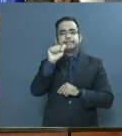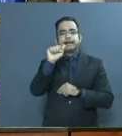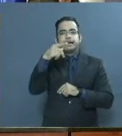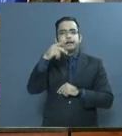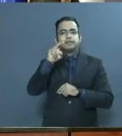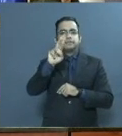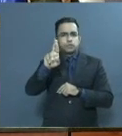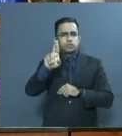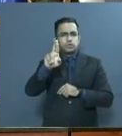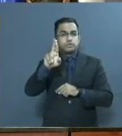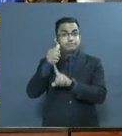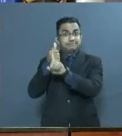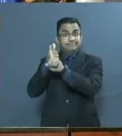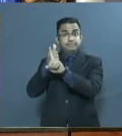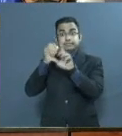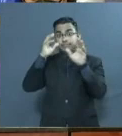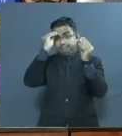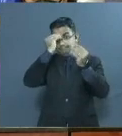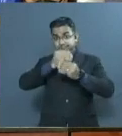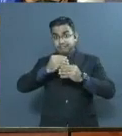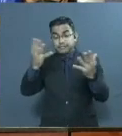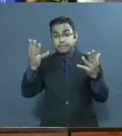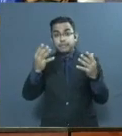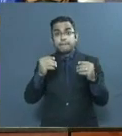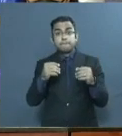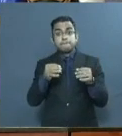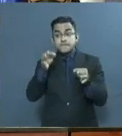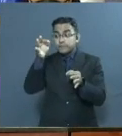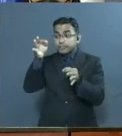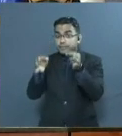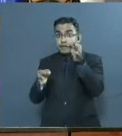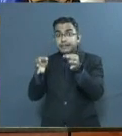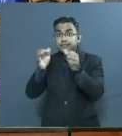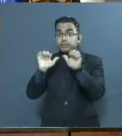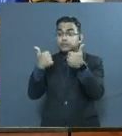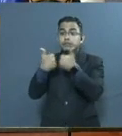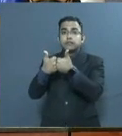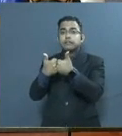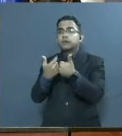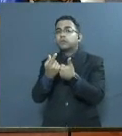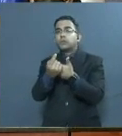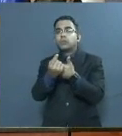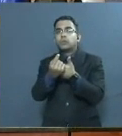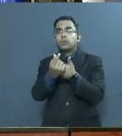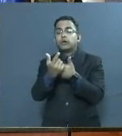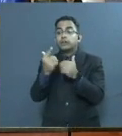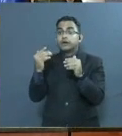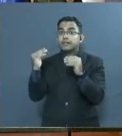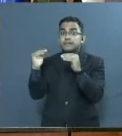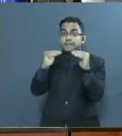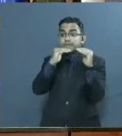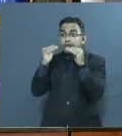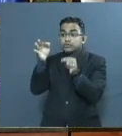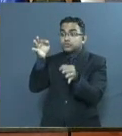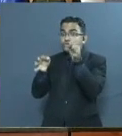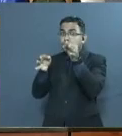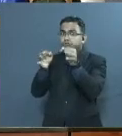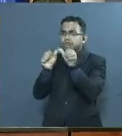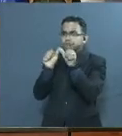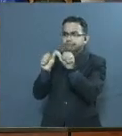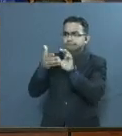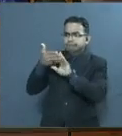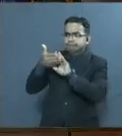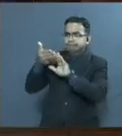el reto para la Judicatura es sostener el sistema de justicia a la vez que